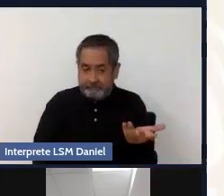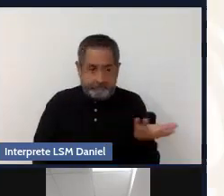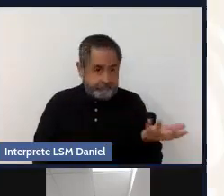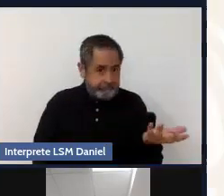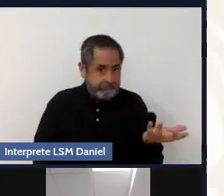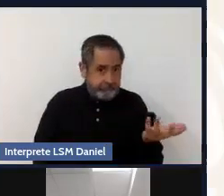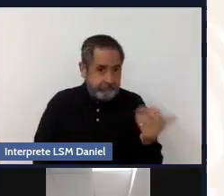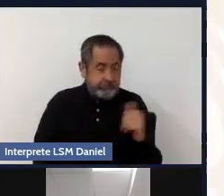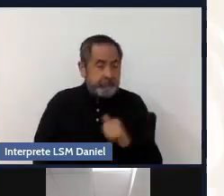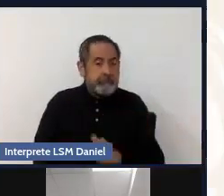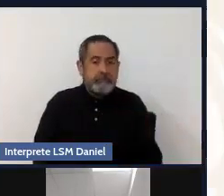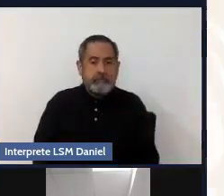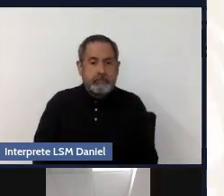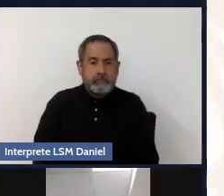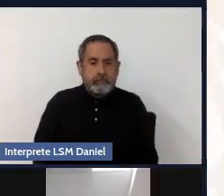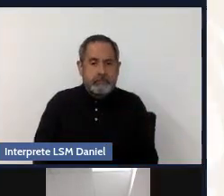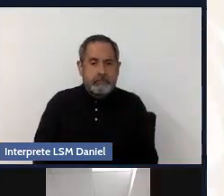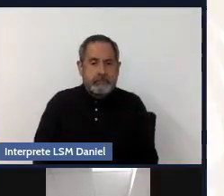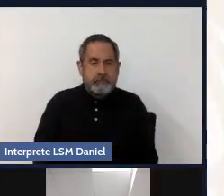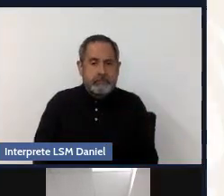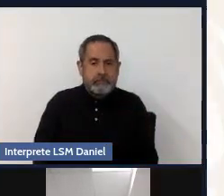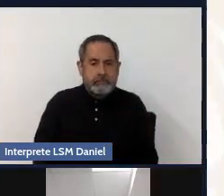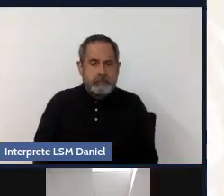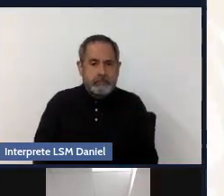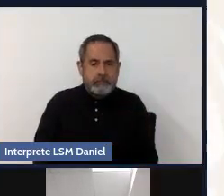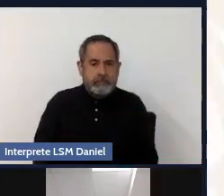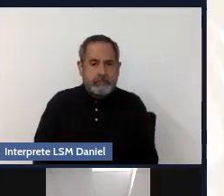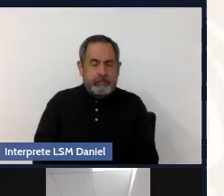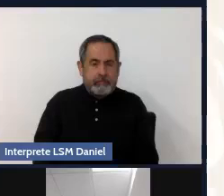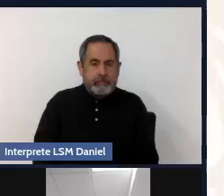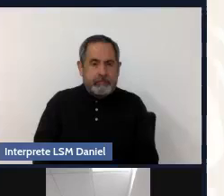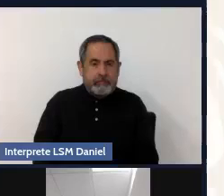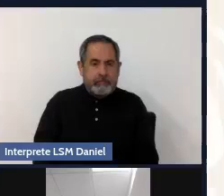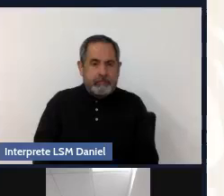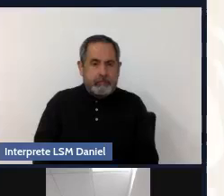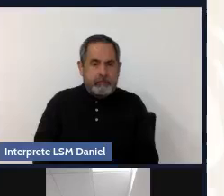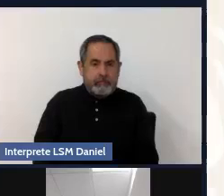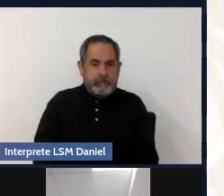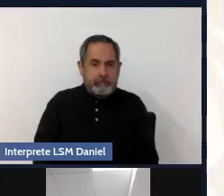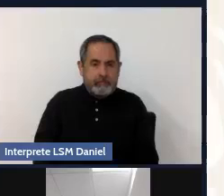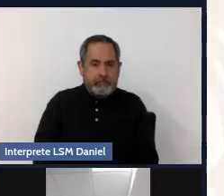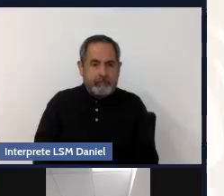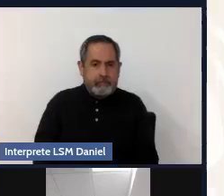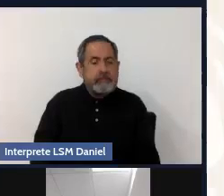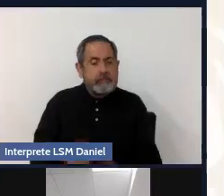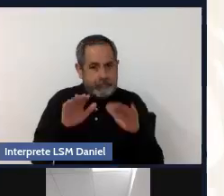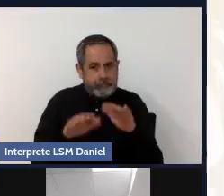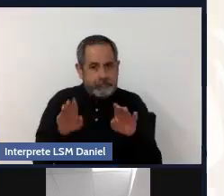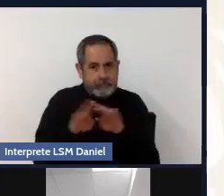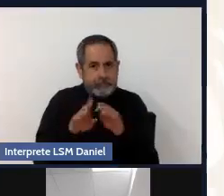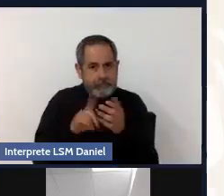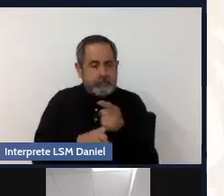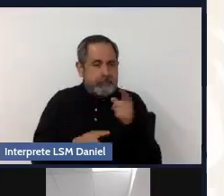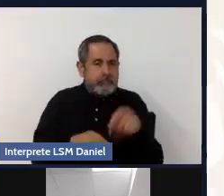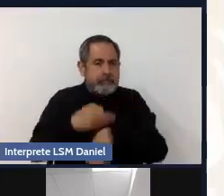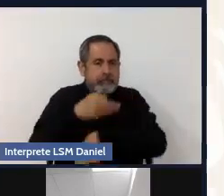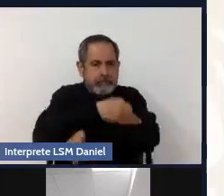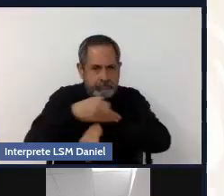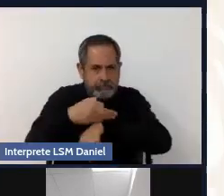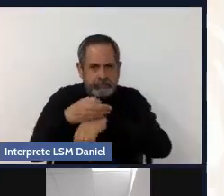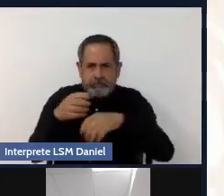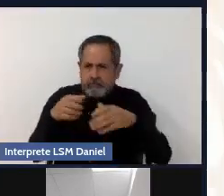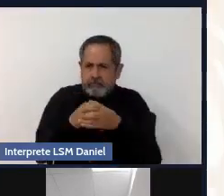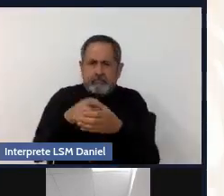aprendemos a recibir mensajes, ¿no? Acerca de que la familia es ese lugar